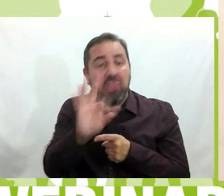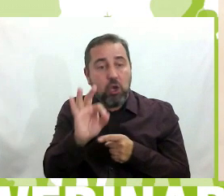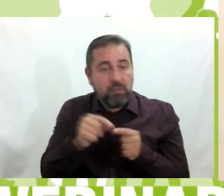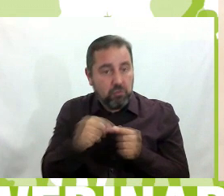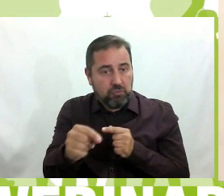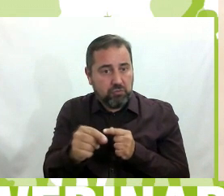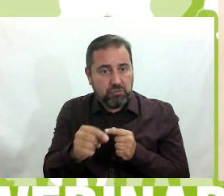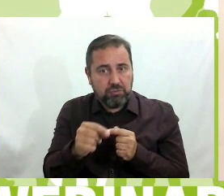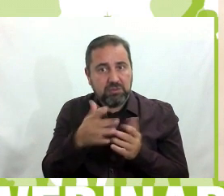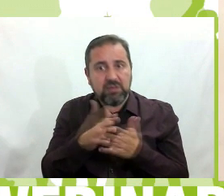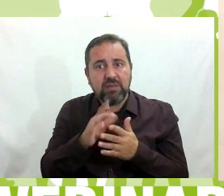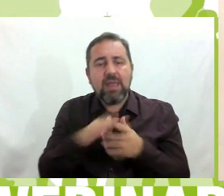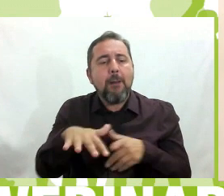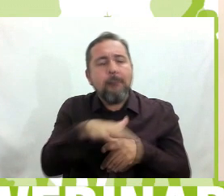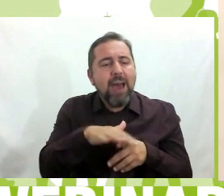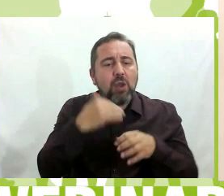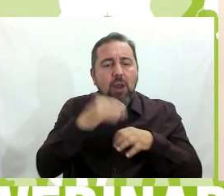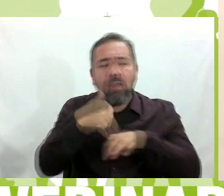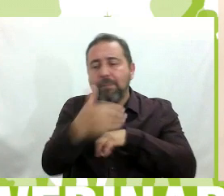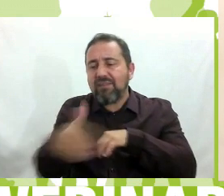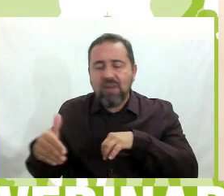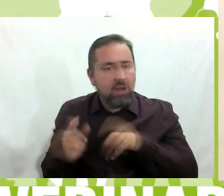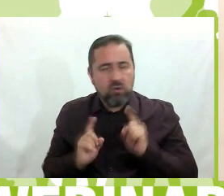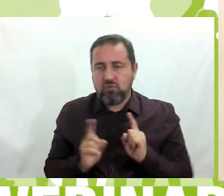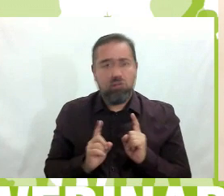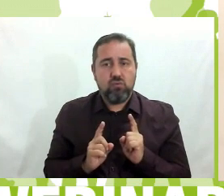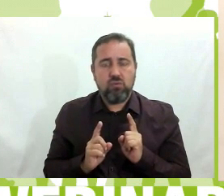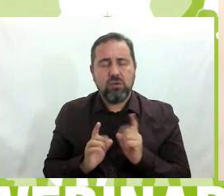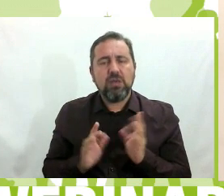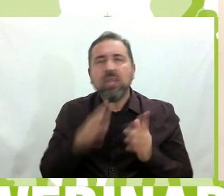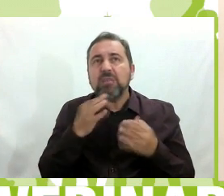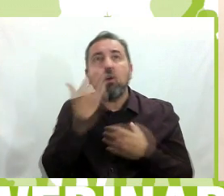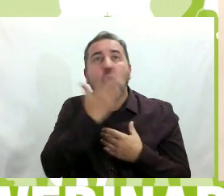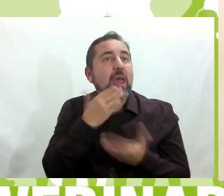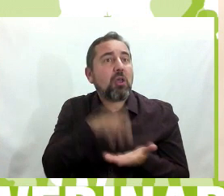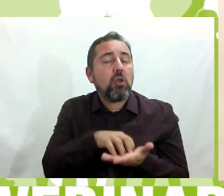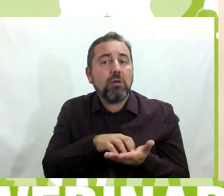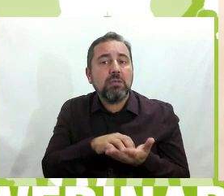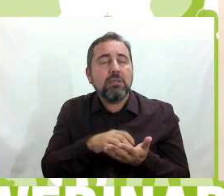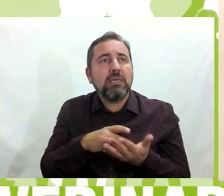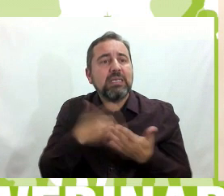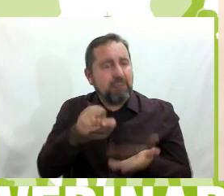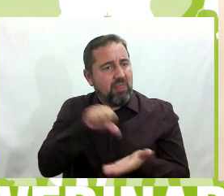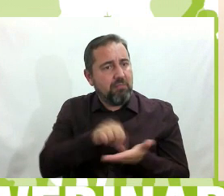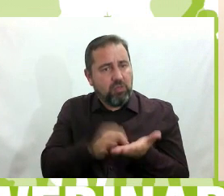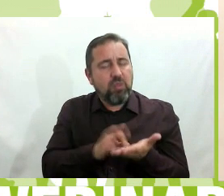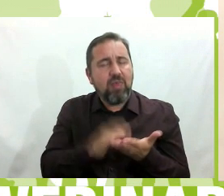situado en ningún barrio periférico y siempre fue un colegio de éxito en la ciudad,